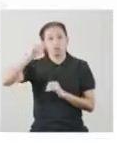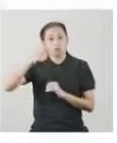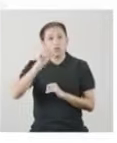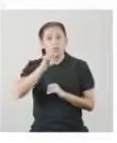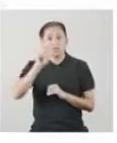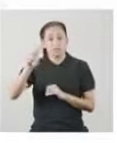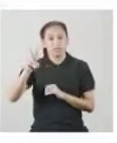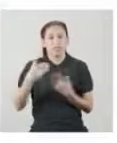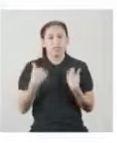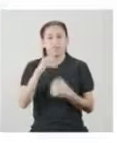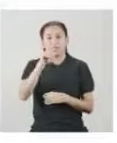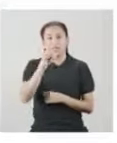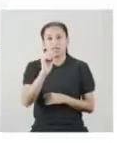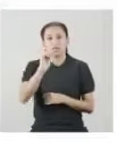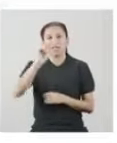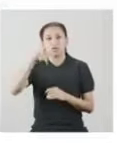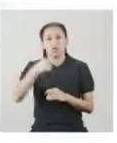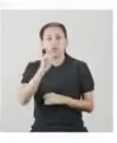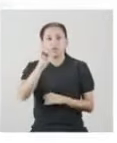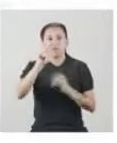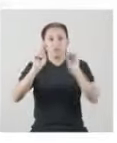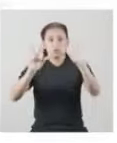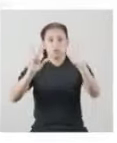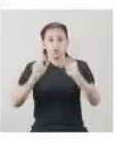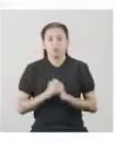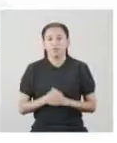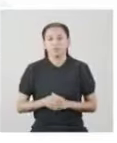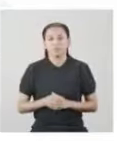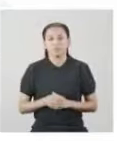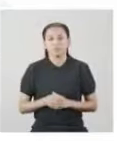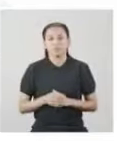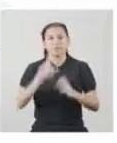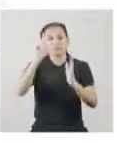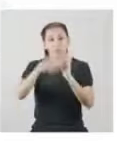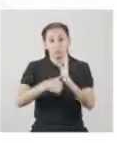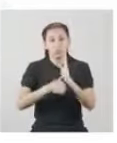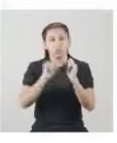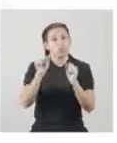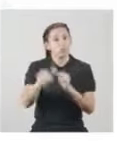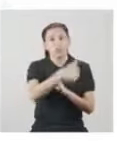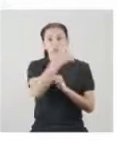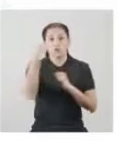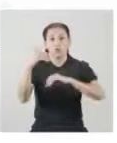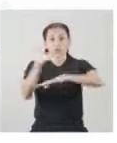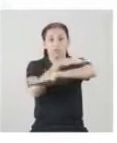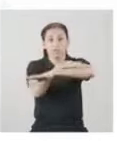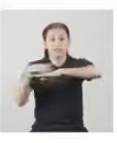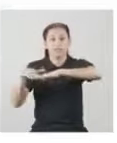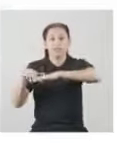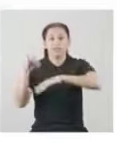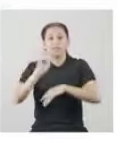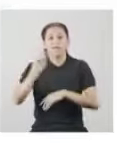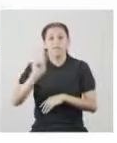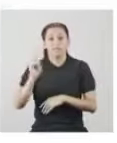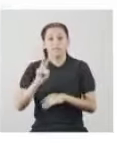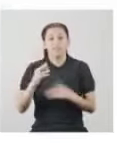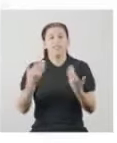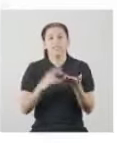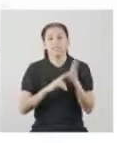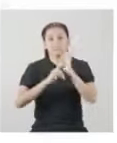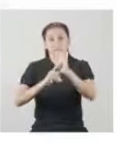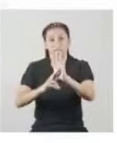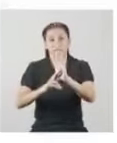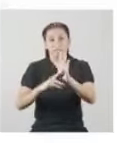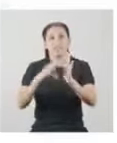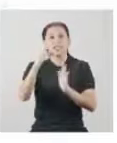,22. Que resulta 20,28. Del cual trazamos otra línea de color verde